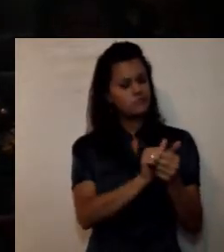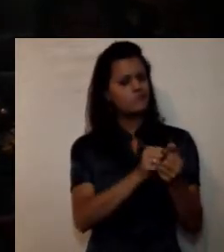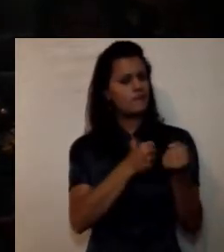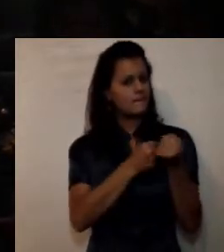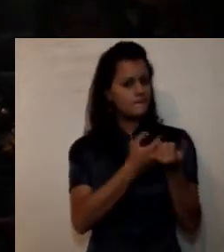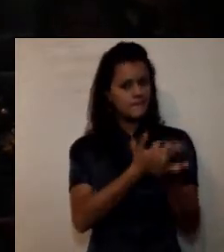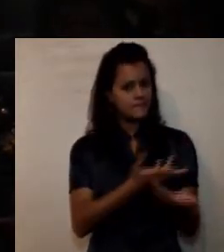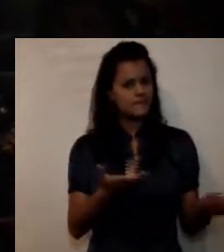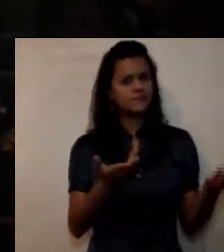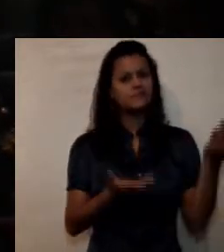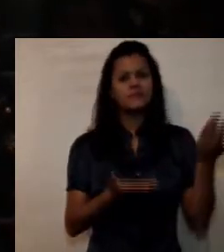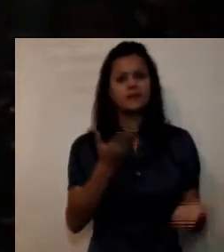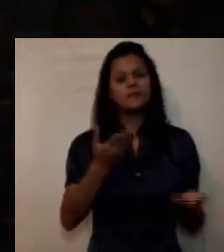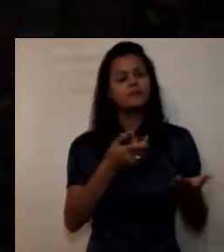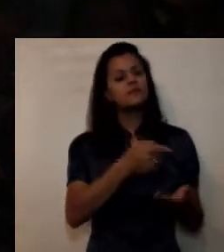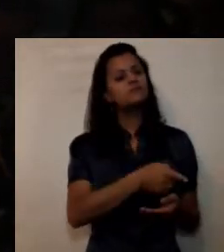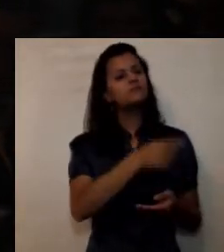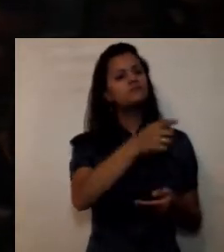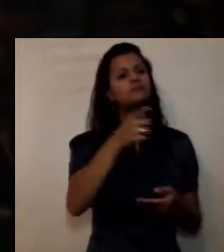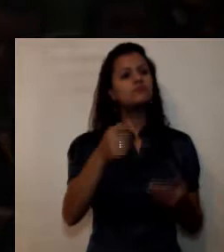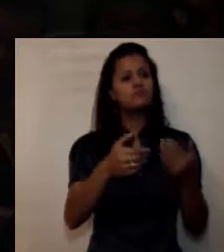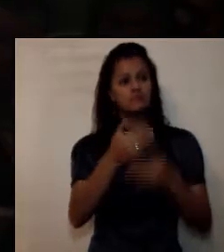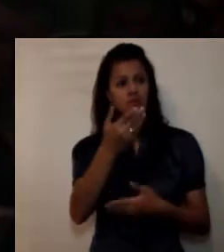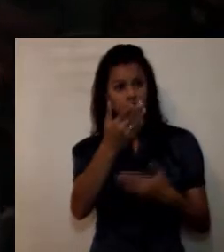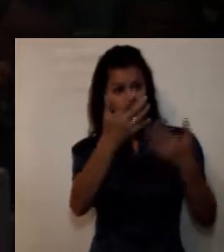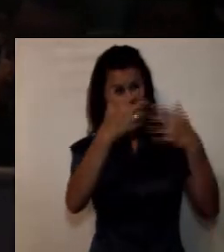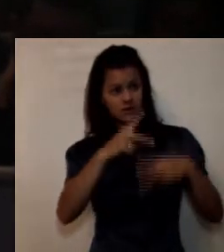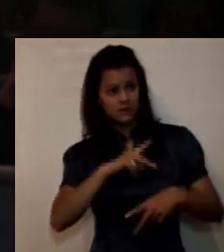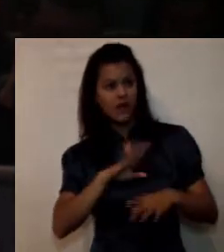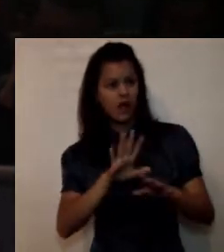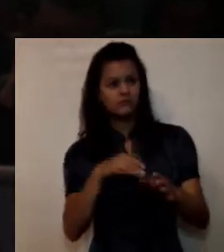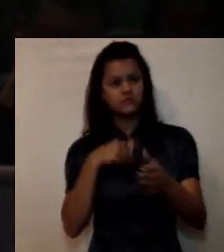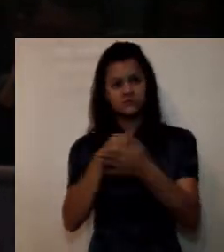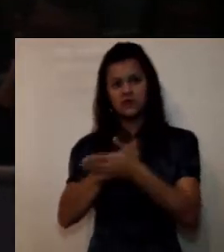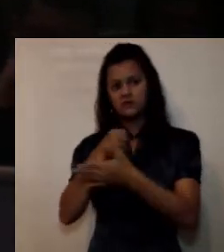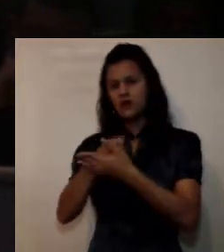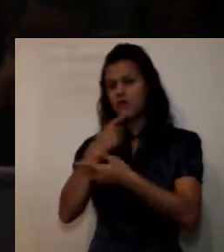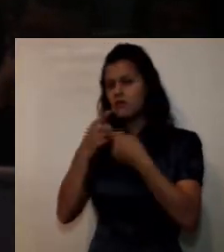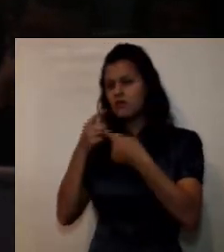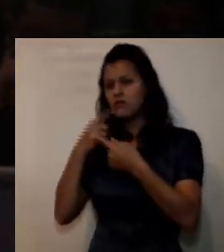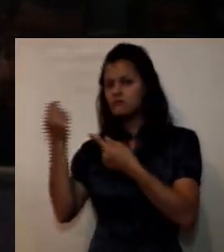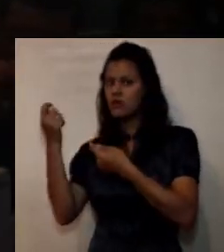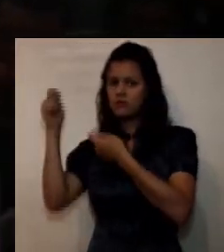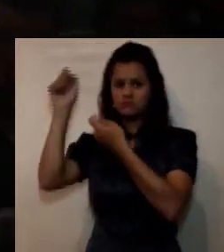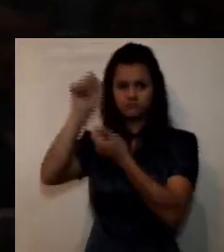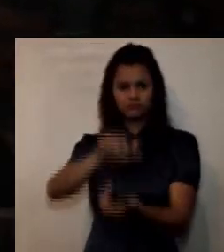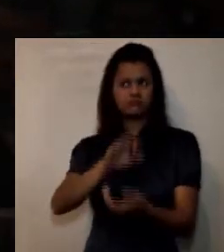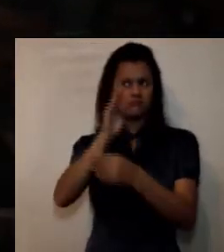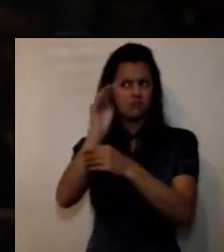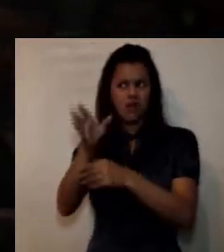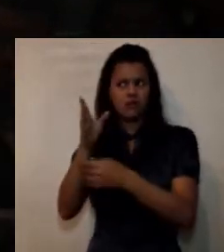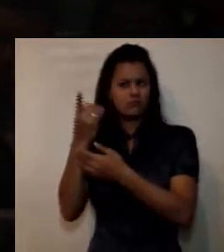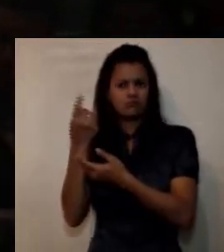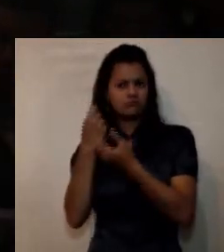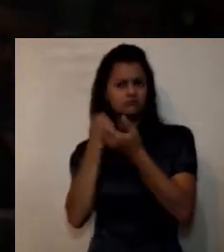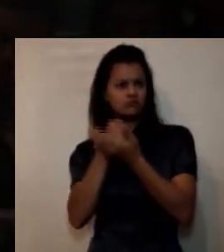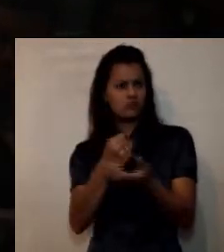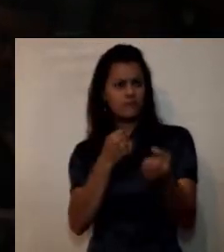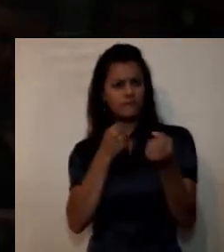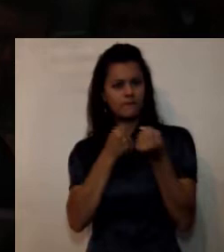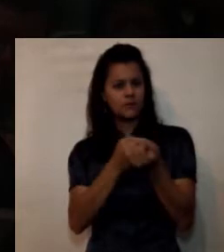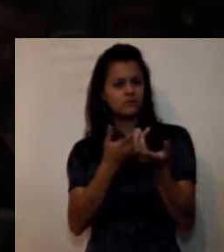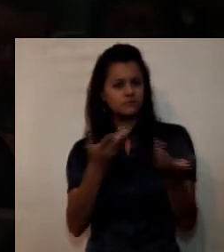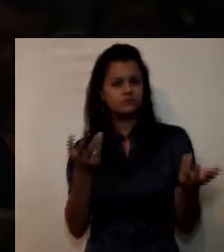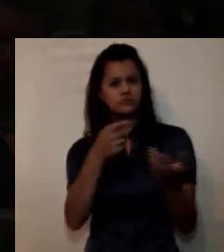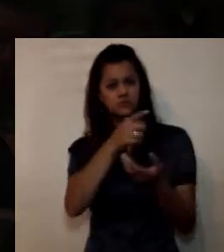el que esté cada uno de sus emprendimientos ayudándoles a conseguir recursos financieros para poner en marcha sociedades de negocio o ayudándoles a que